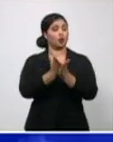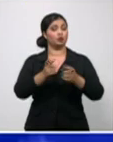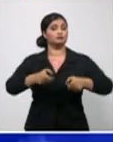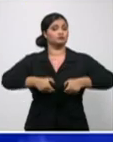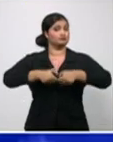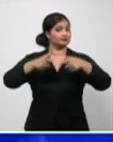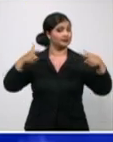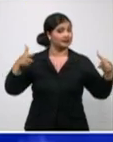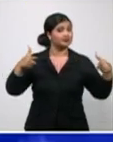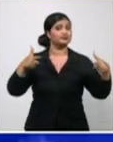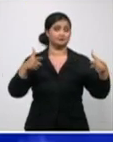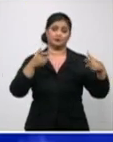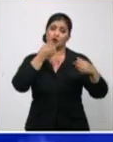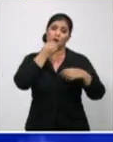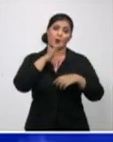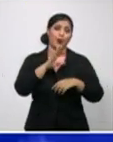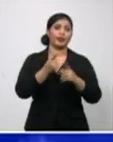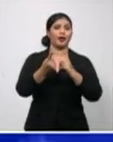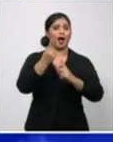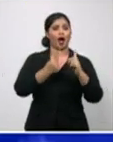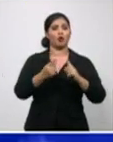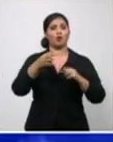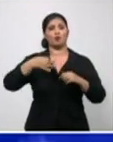aunque hay algunos que además